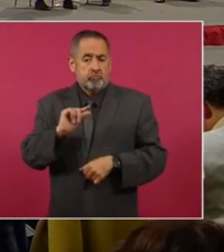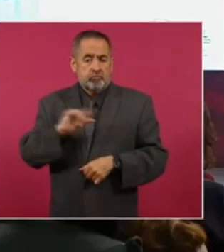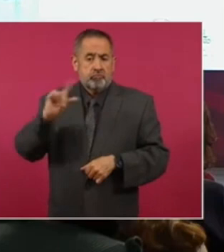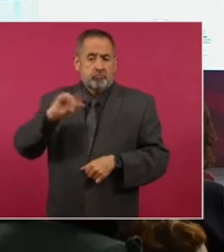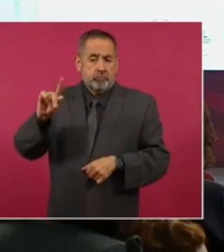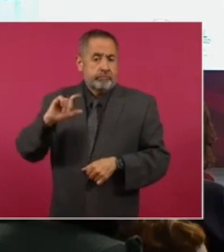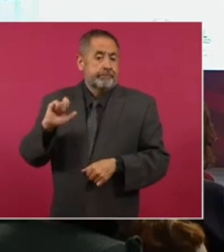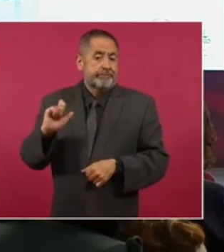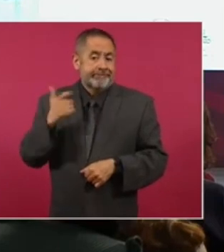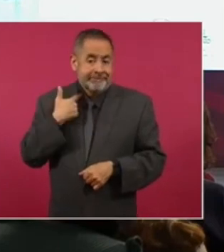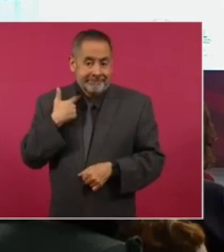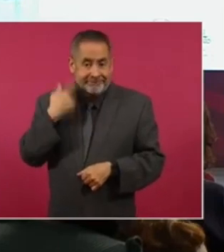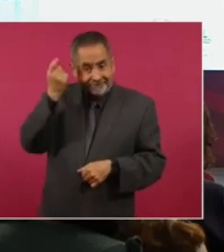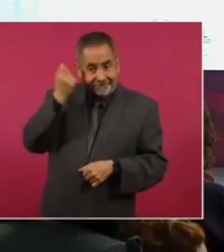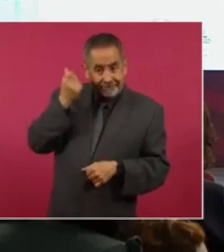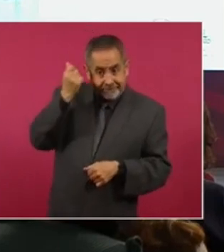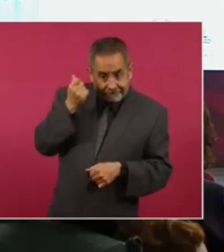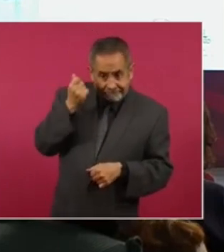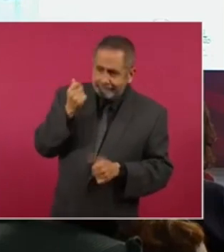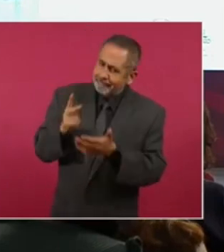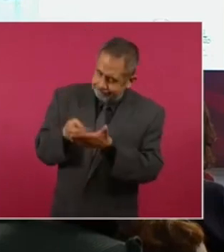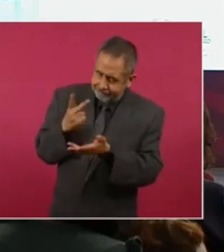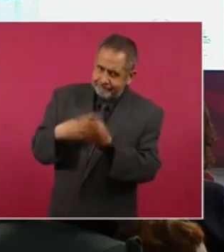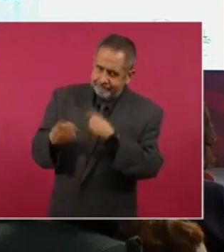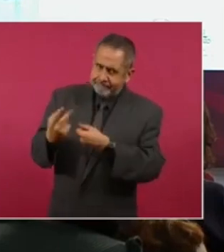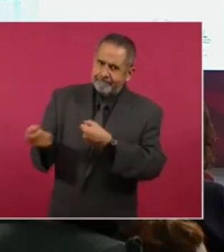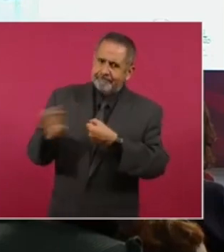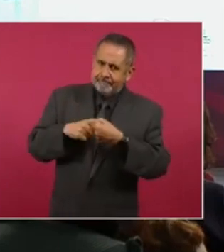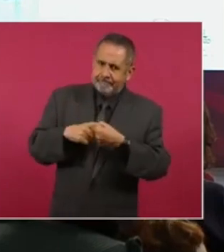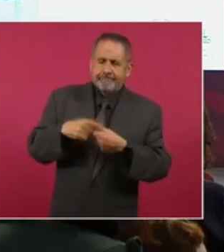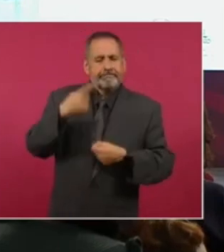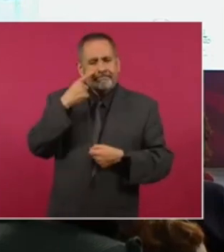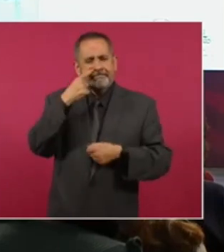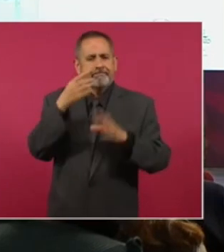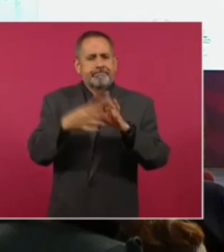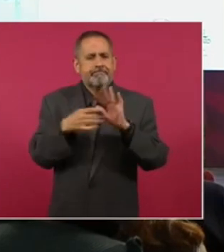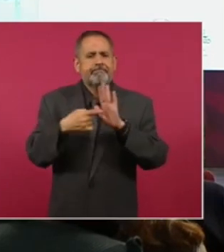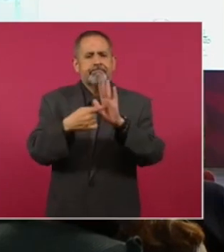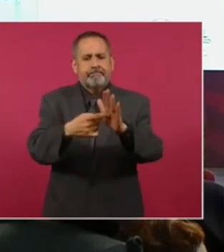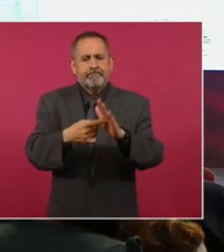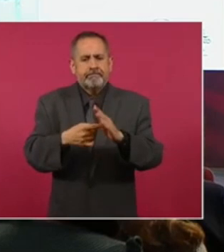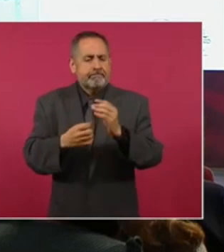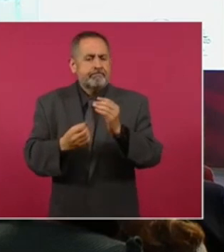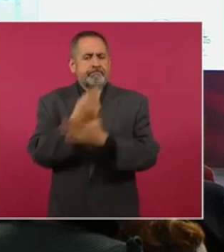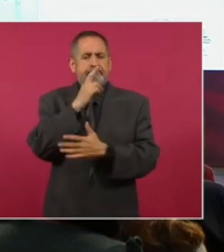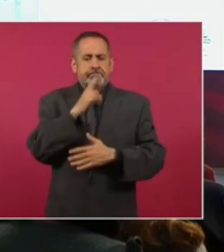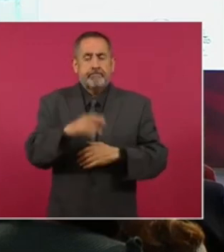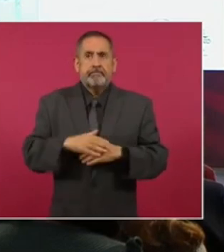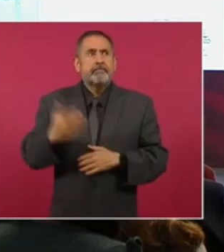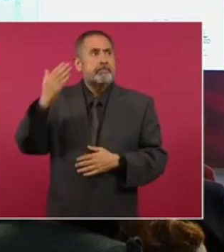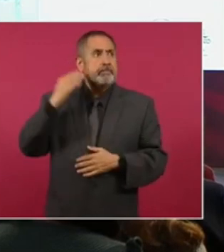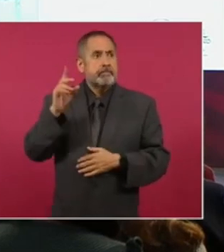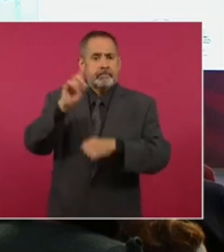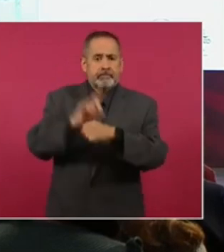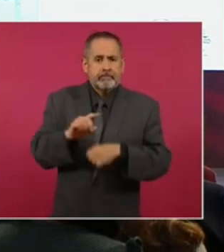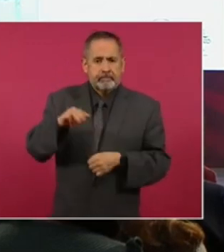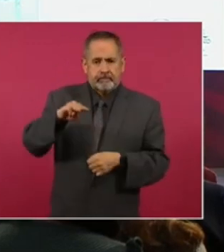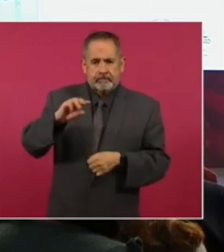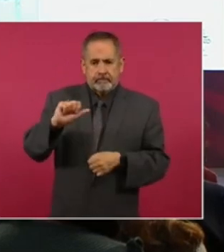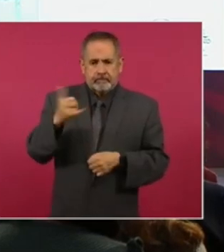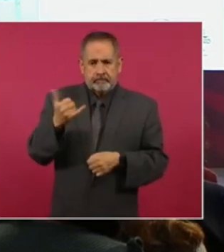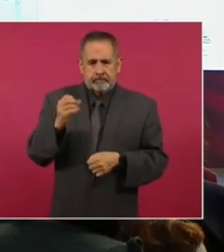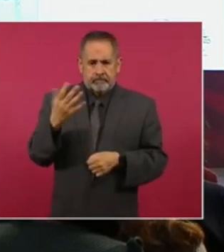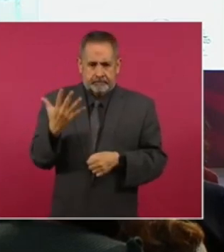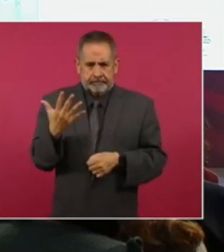los primeros 50 médicos especialistas jubilados que aceptaron reintegrarse al programa IMSS Bienestar.